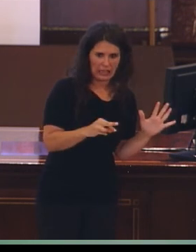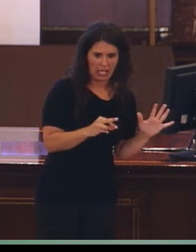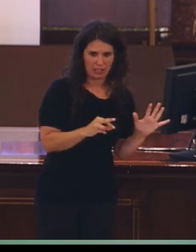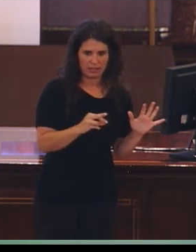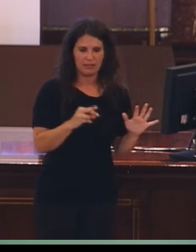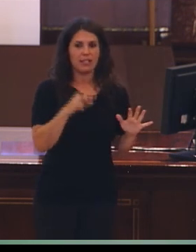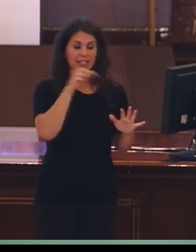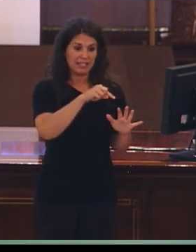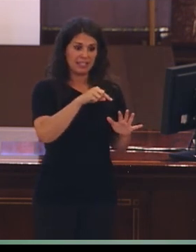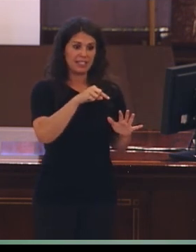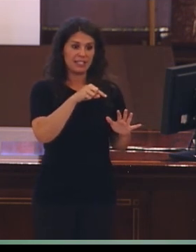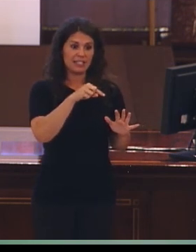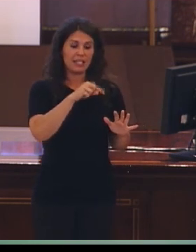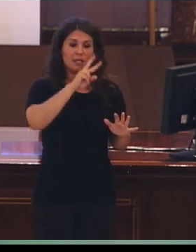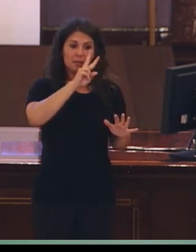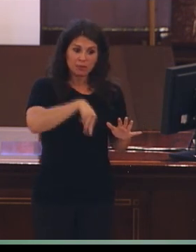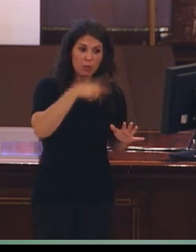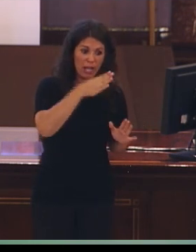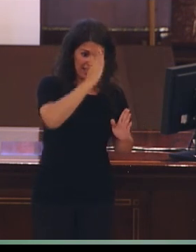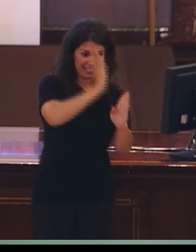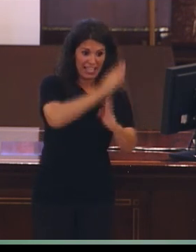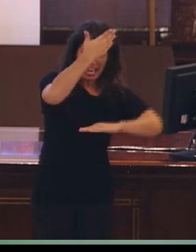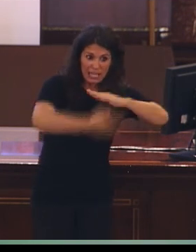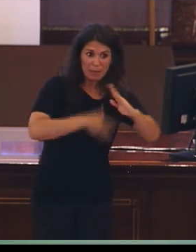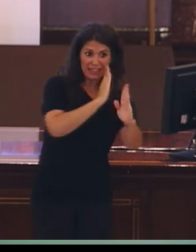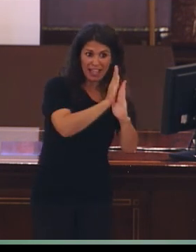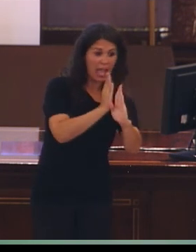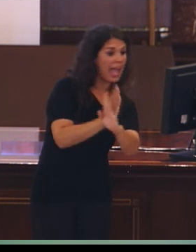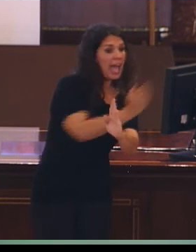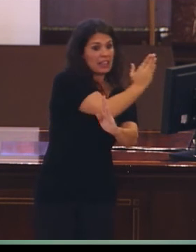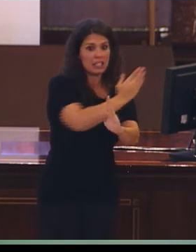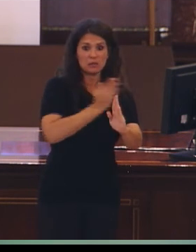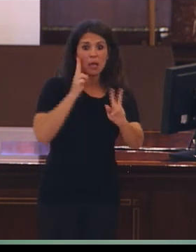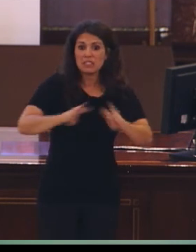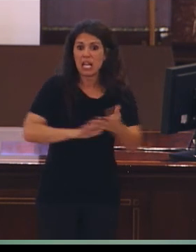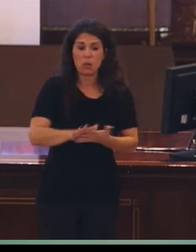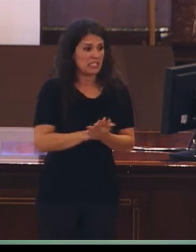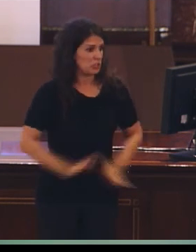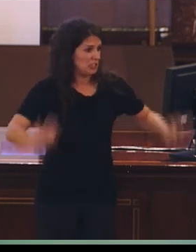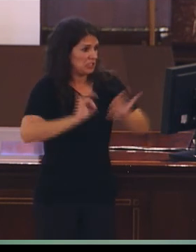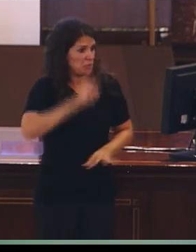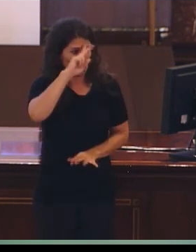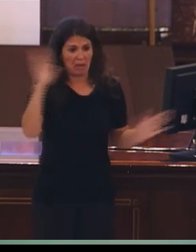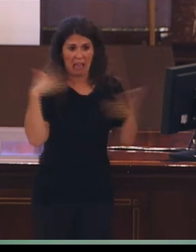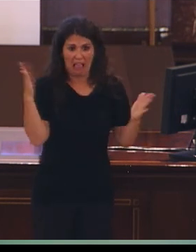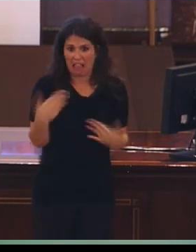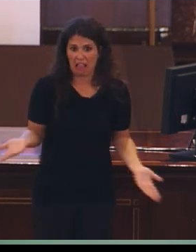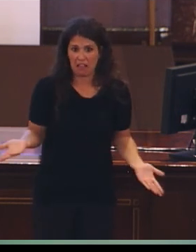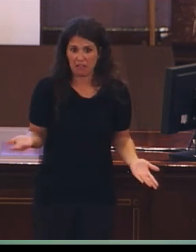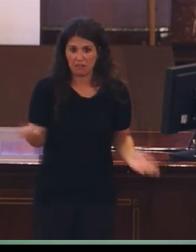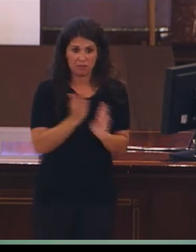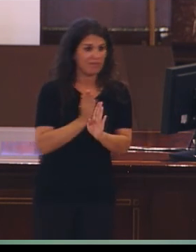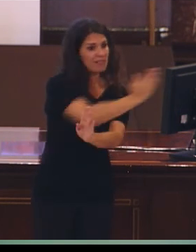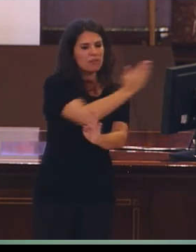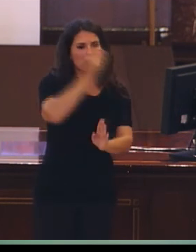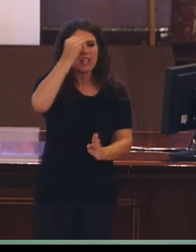¿Por qué se considera prehistoria? Porque hasta ese momento nadie se había ocupado de estudiar la lengua de signo. Y, de hecho, se pensaba, pues, que